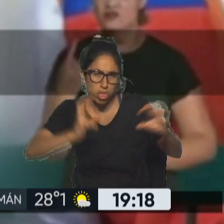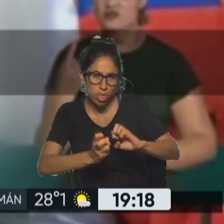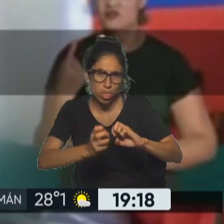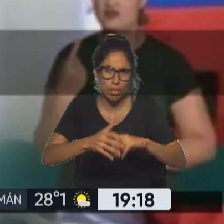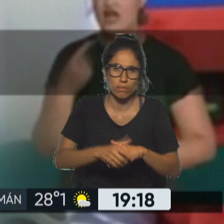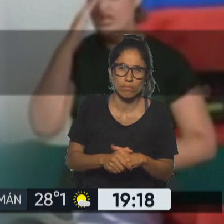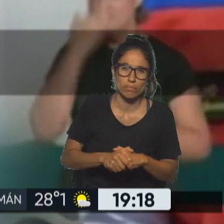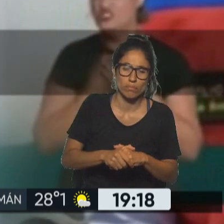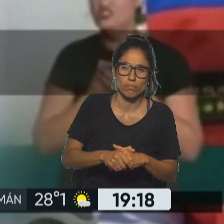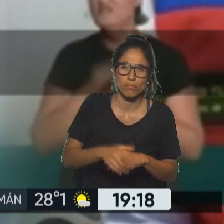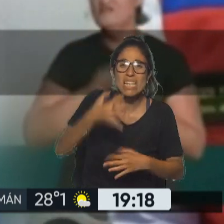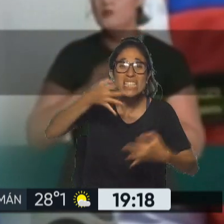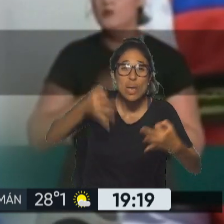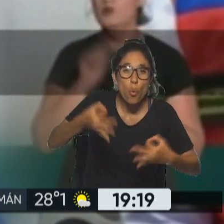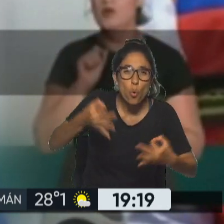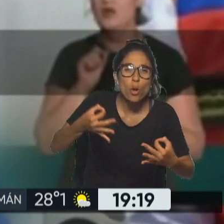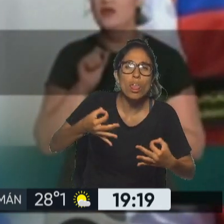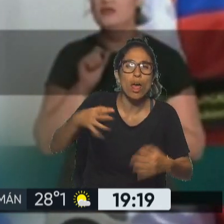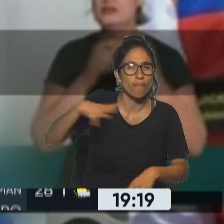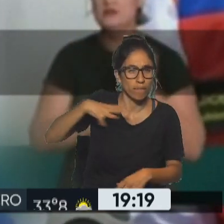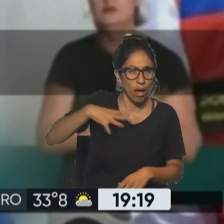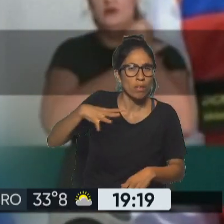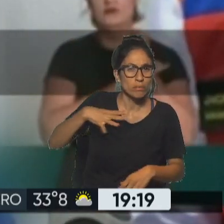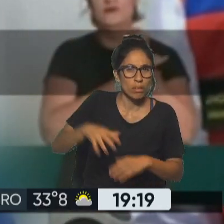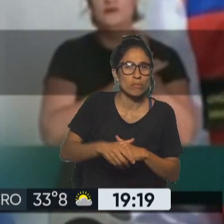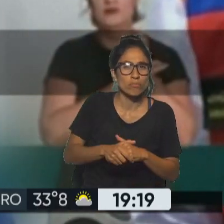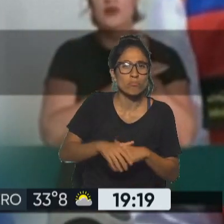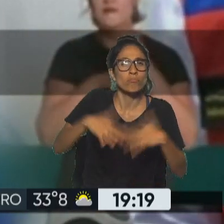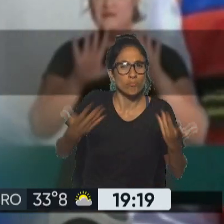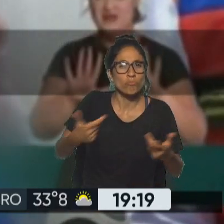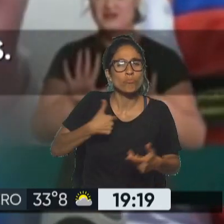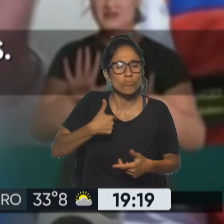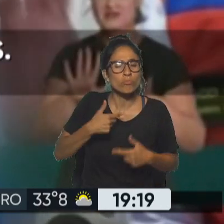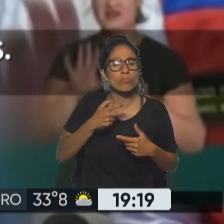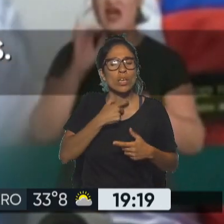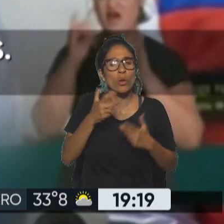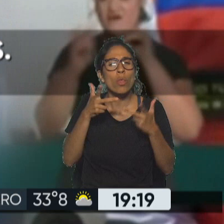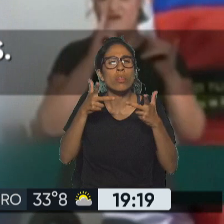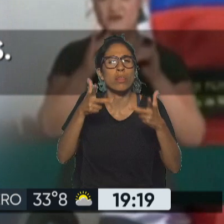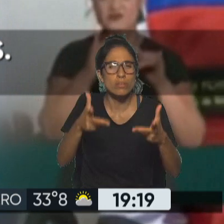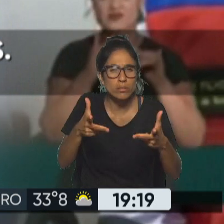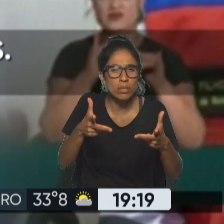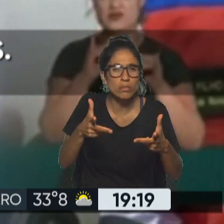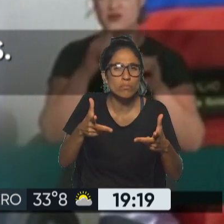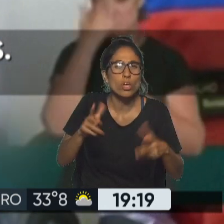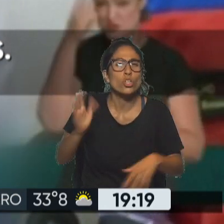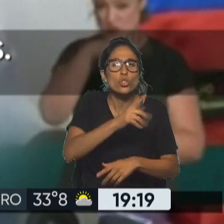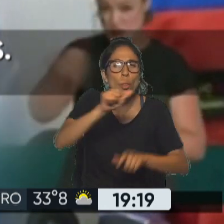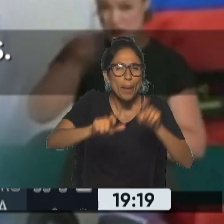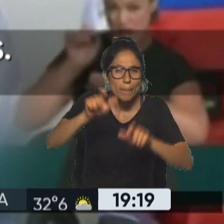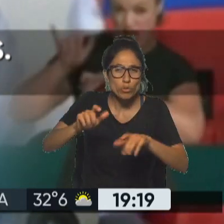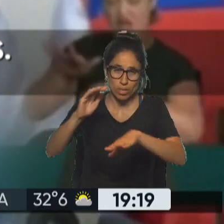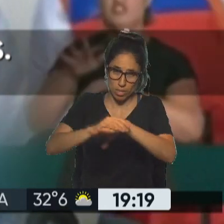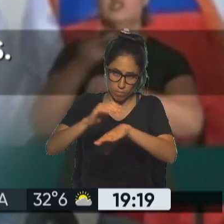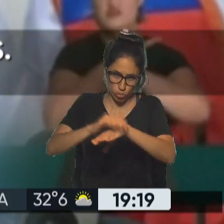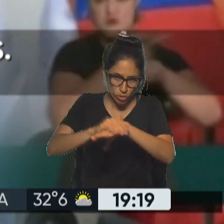hubo falta de seguridad y yo quería decir para ustedes que todas estas personas que hicieron esto serán